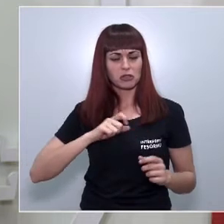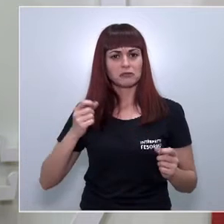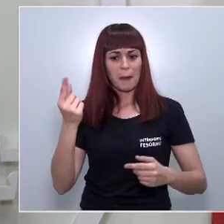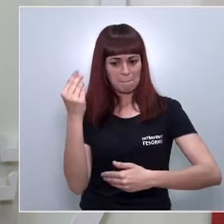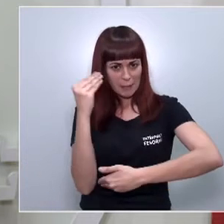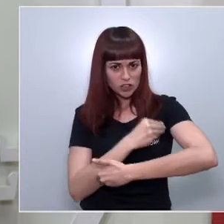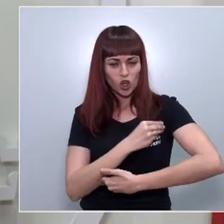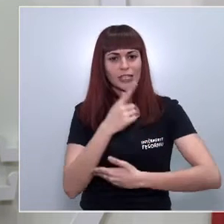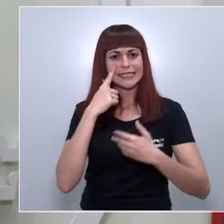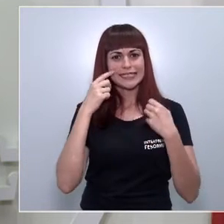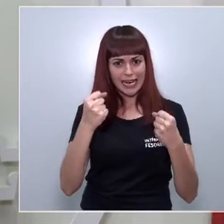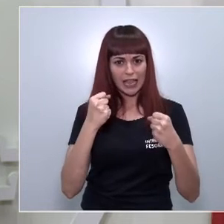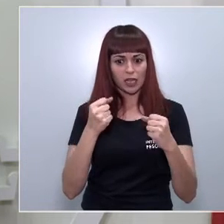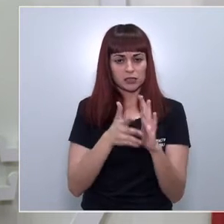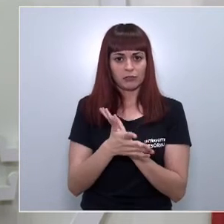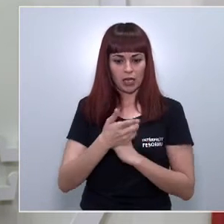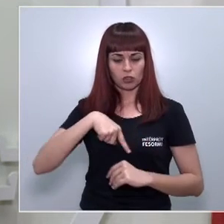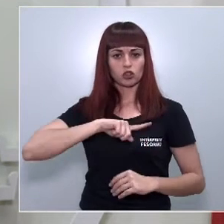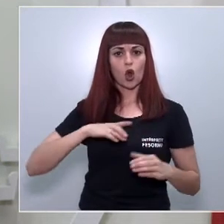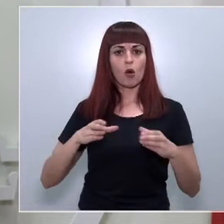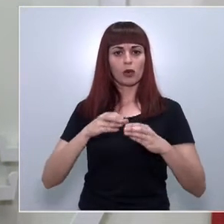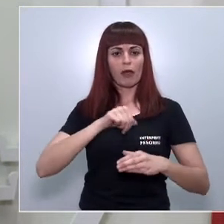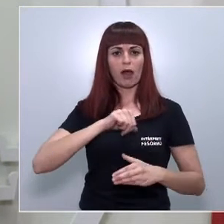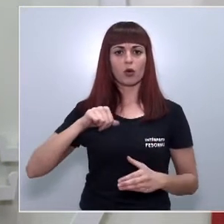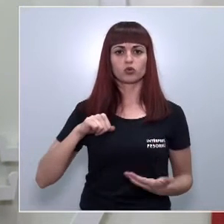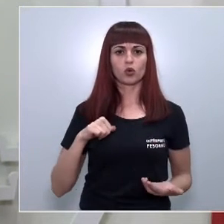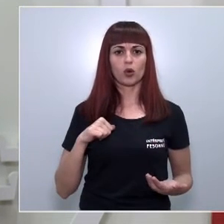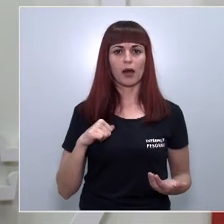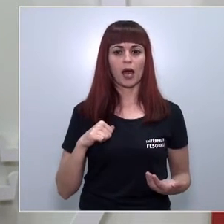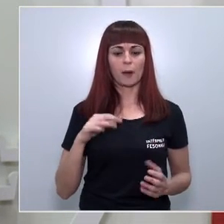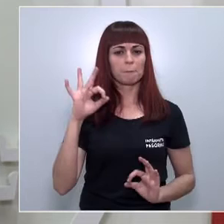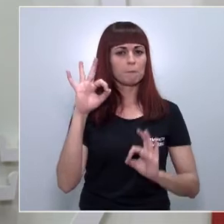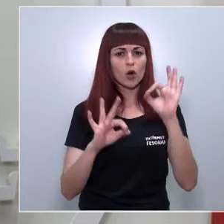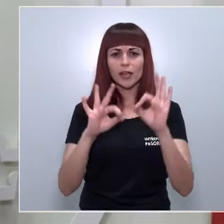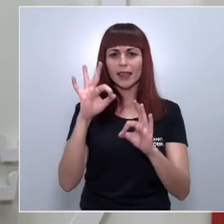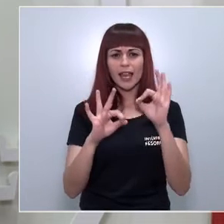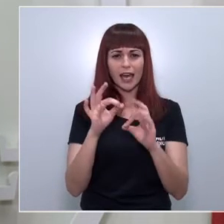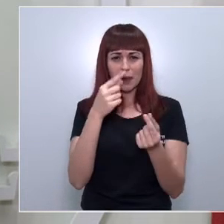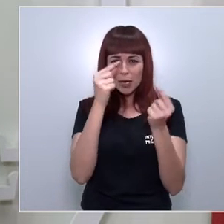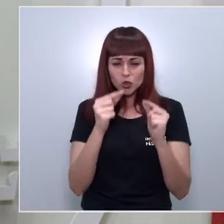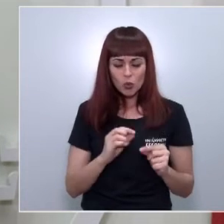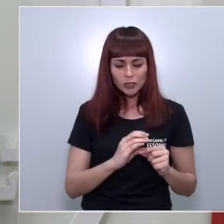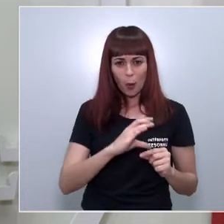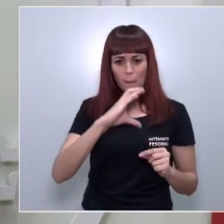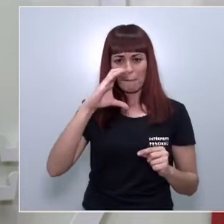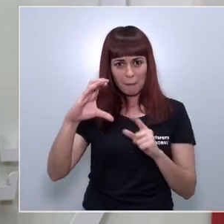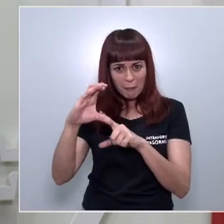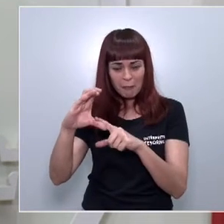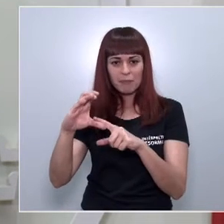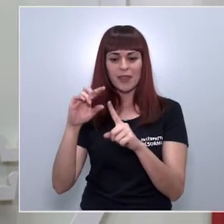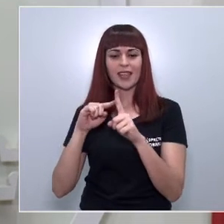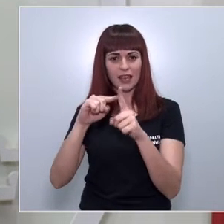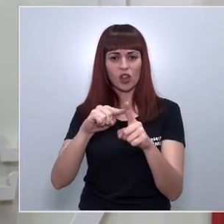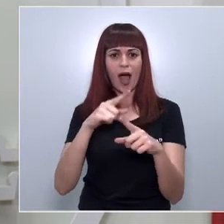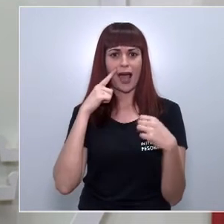en sanidad, lo que nos ha convertido en una de las comunidades autónomas que más porcentaje de su presupuesto destina a sanidad.